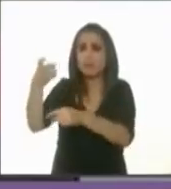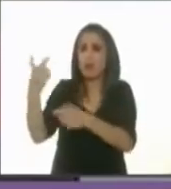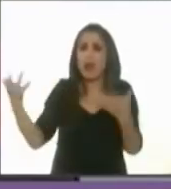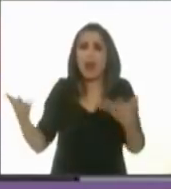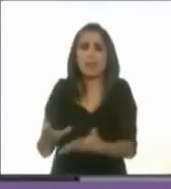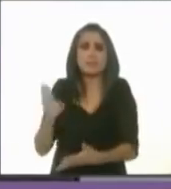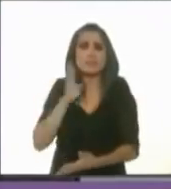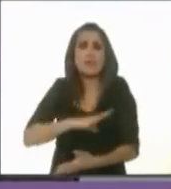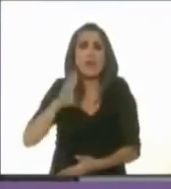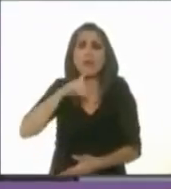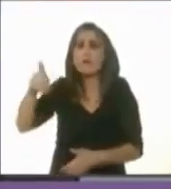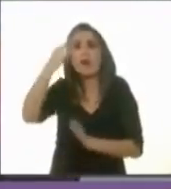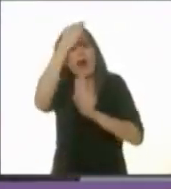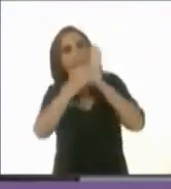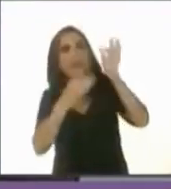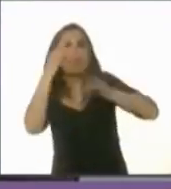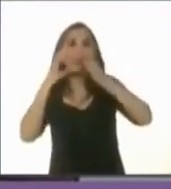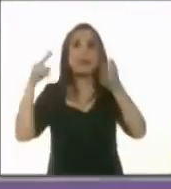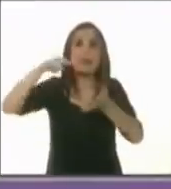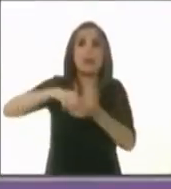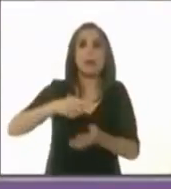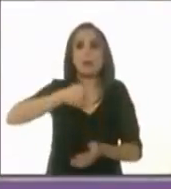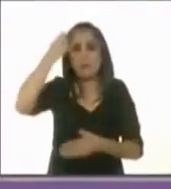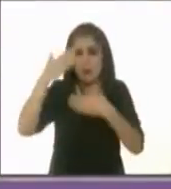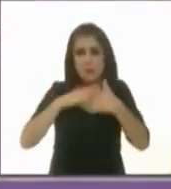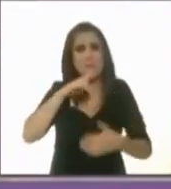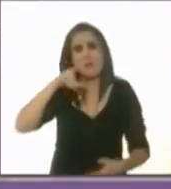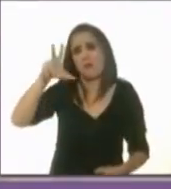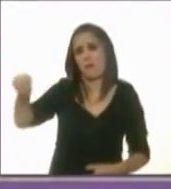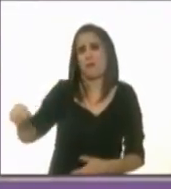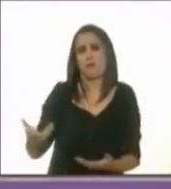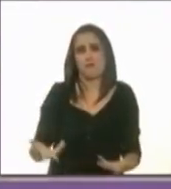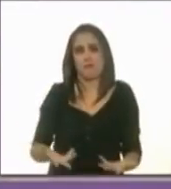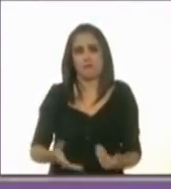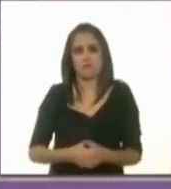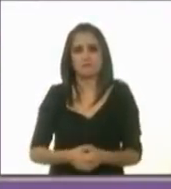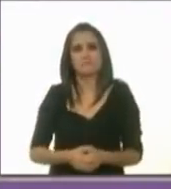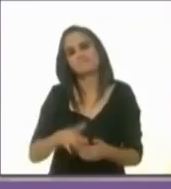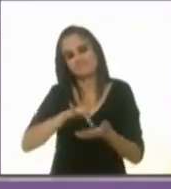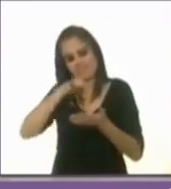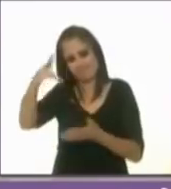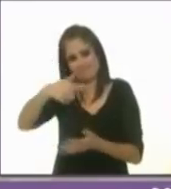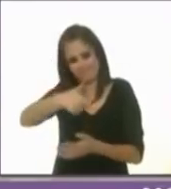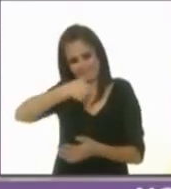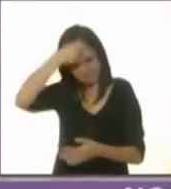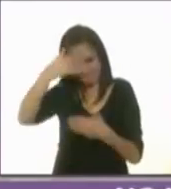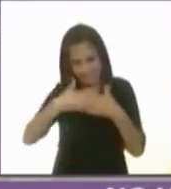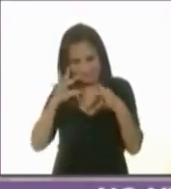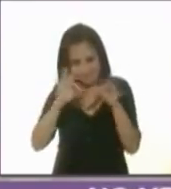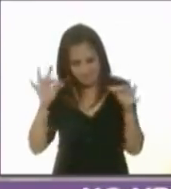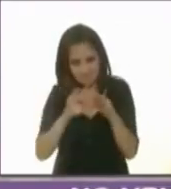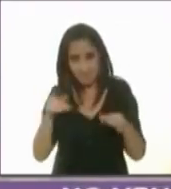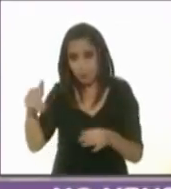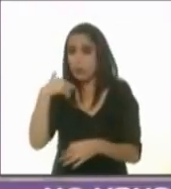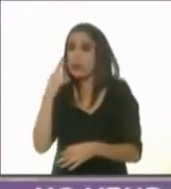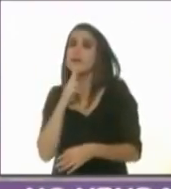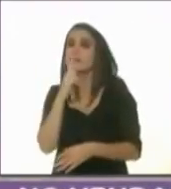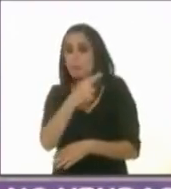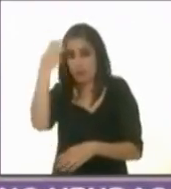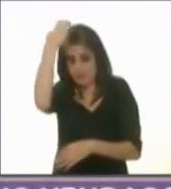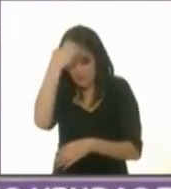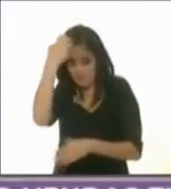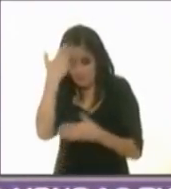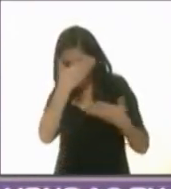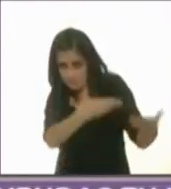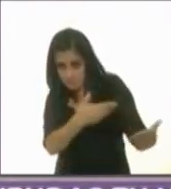vez de hacer campaña, creo que deberían estar rindiendo. Tiempo, candidato. Muchísimas gracias por su participación. ¿Le gustaría responderle, Miquel Arriola,